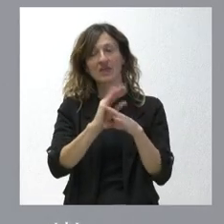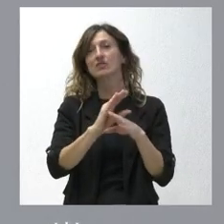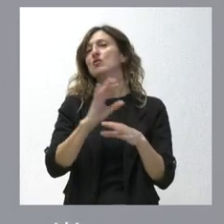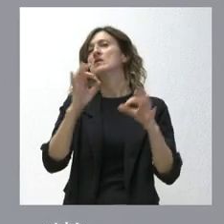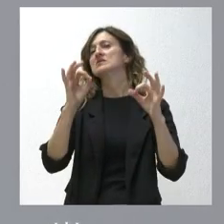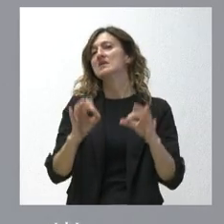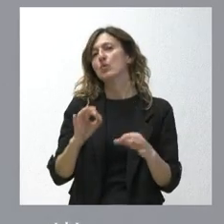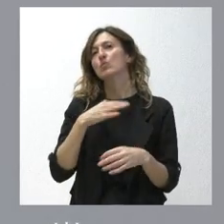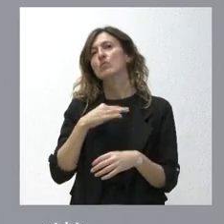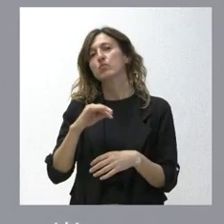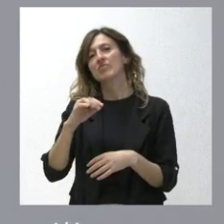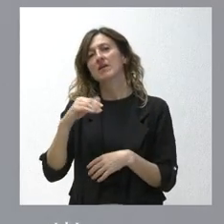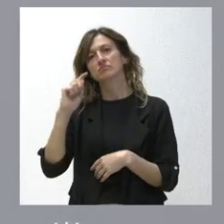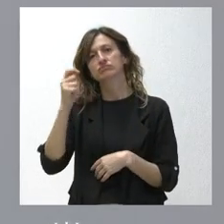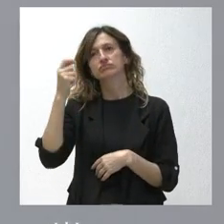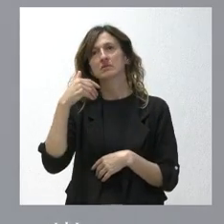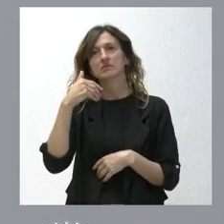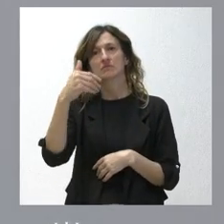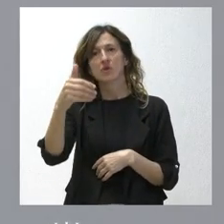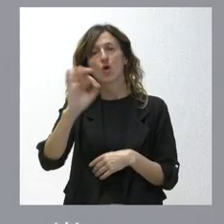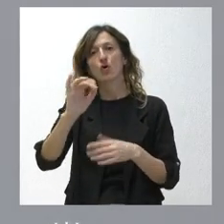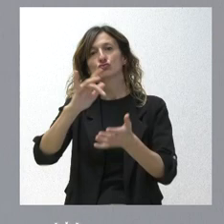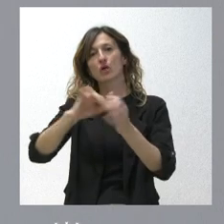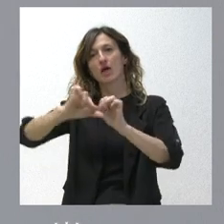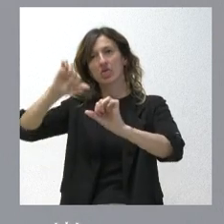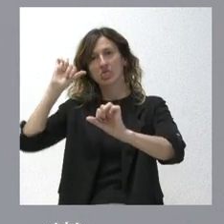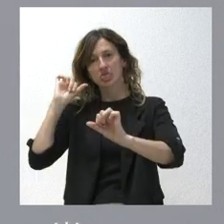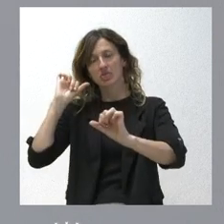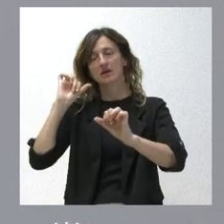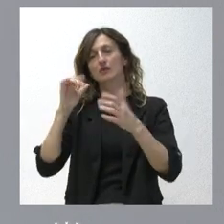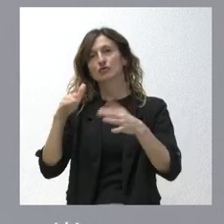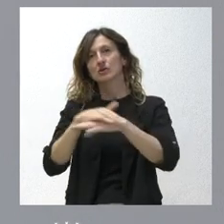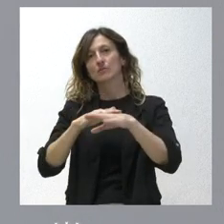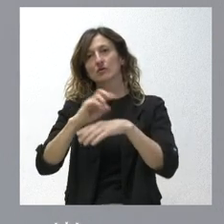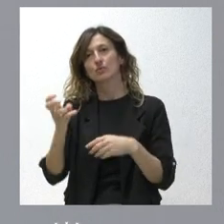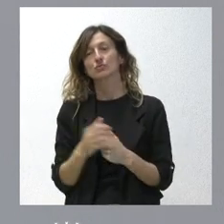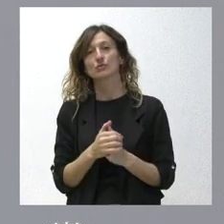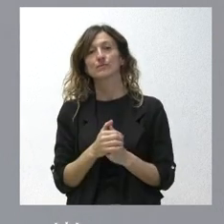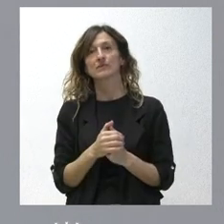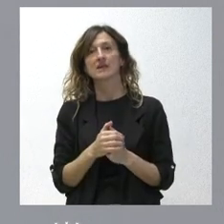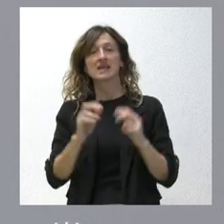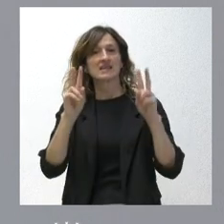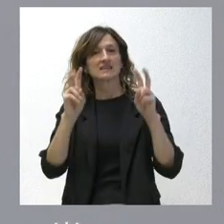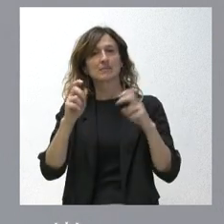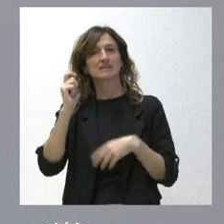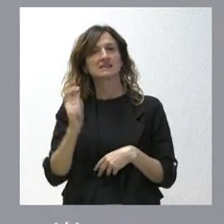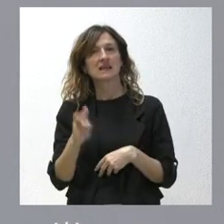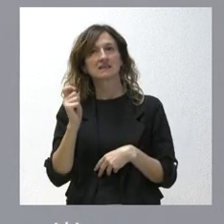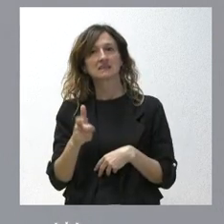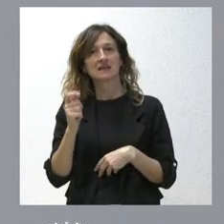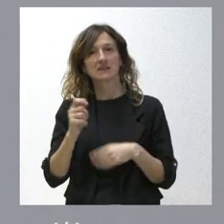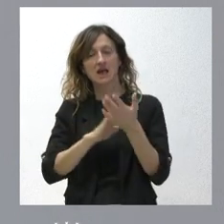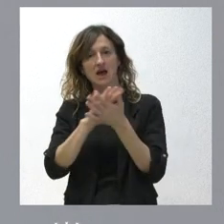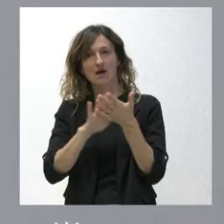que lo van a tener más adelante o lo han tenido en el pasado en otros consejos de gobierno. Este es un tema que sale con mucha frecuencia en los consejos de